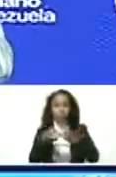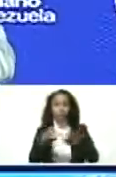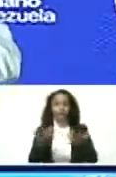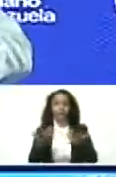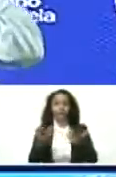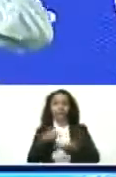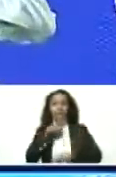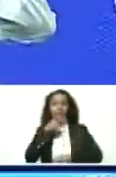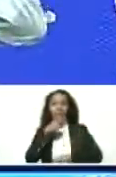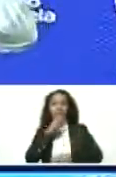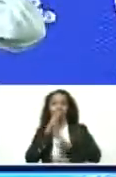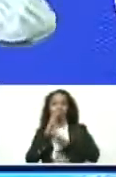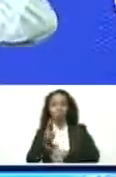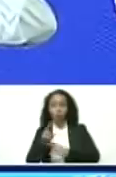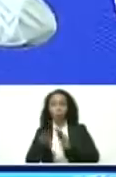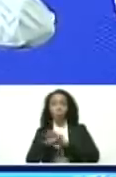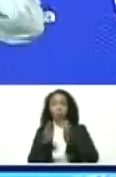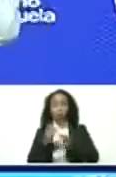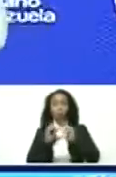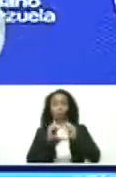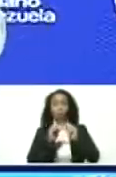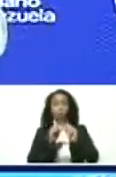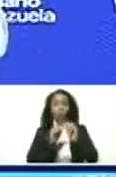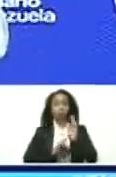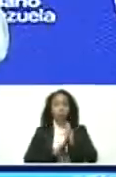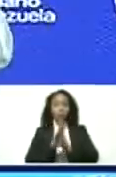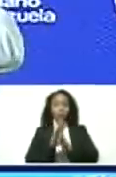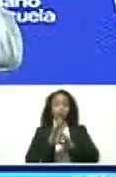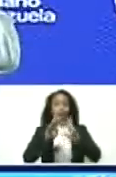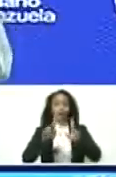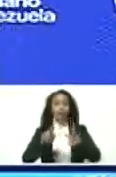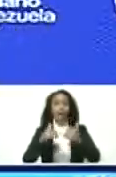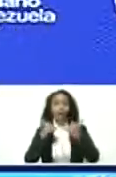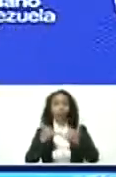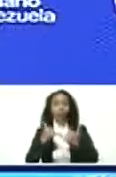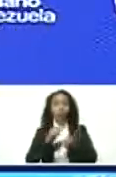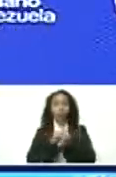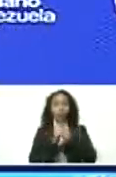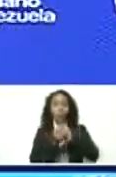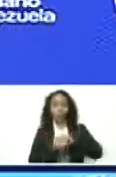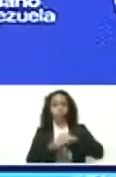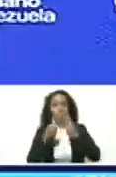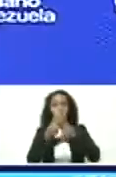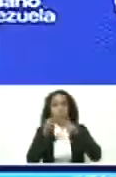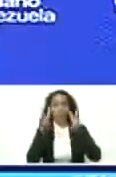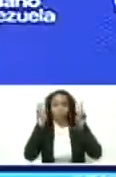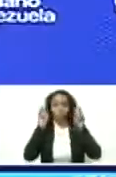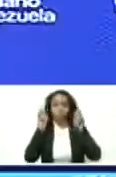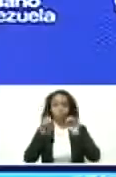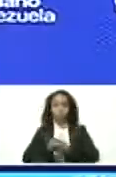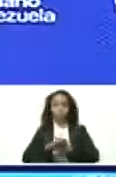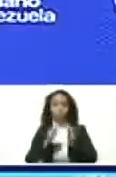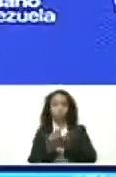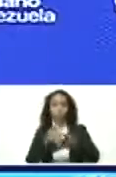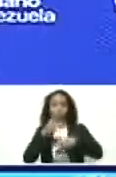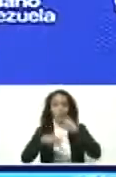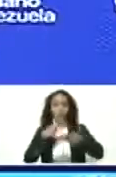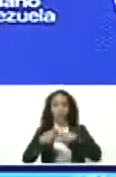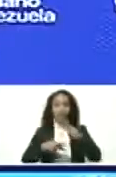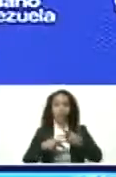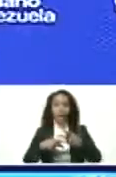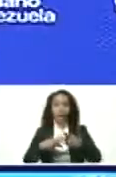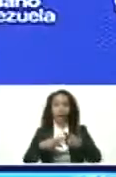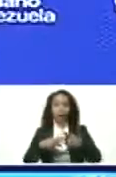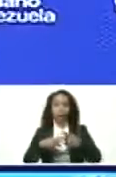para que el mundo siga evolucionando, pero en paz, hacia una nueva edad geopolítica, de un mundo